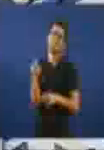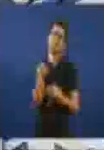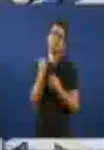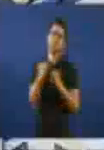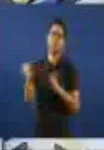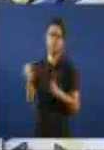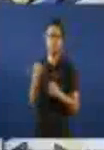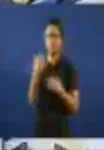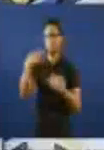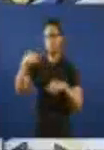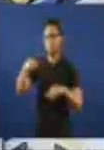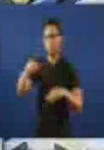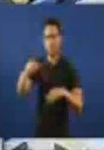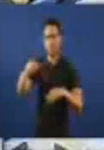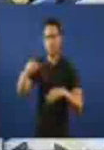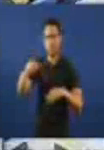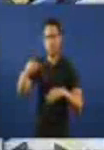da Angola. Moitos grazas.